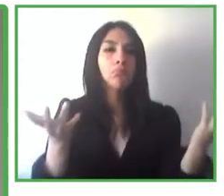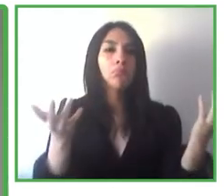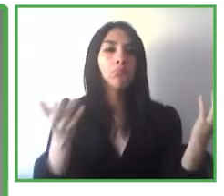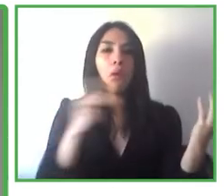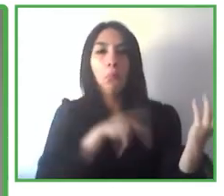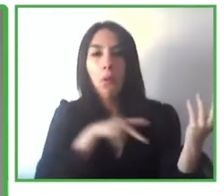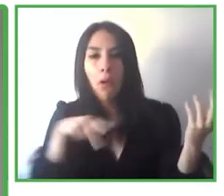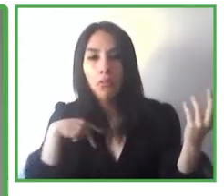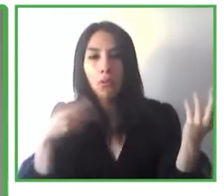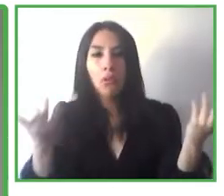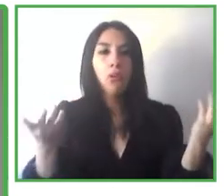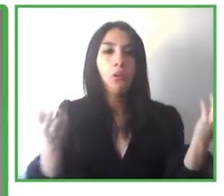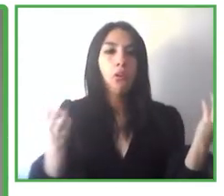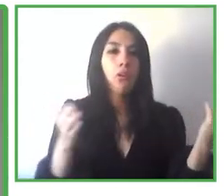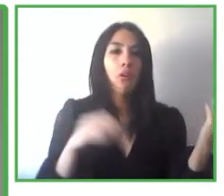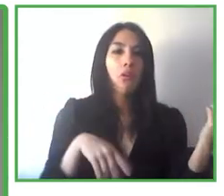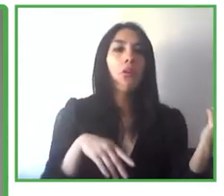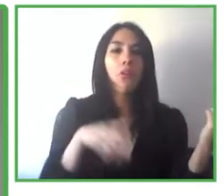telecomunicaciones.